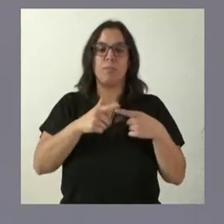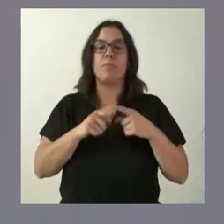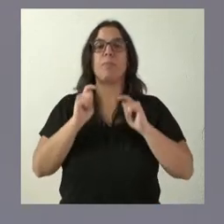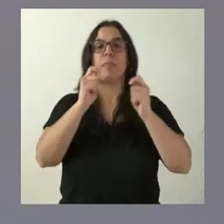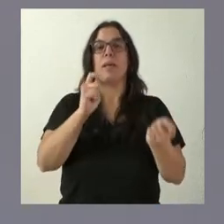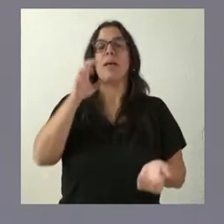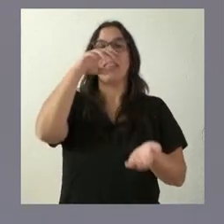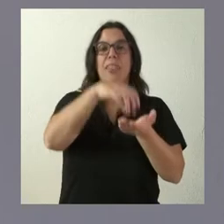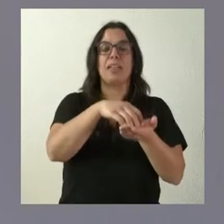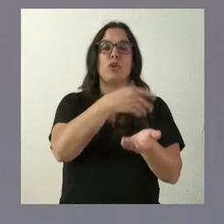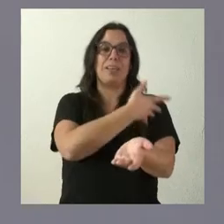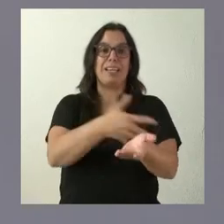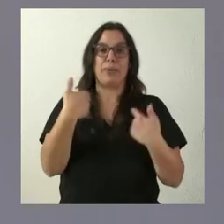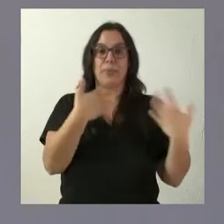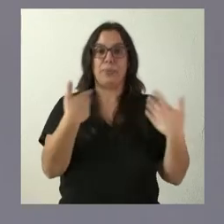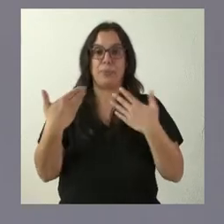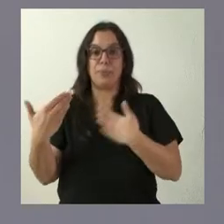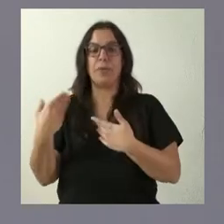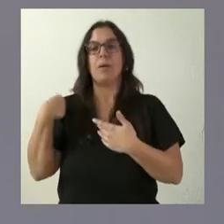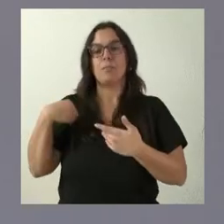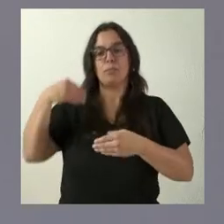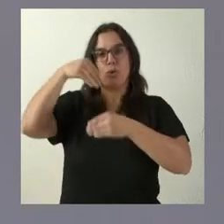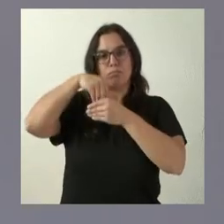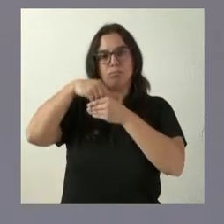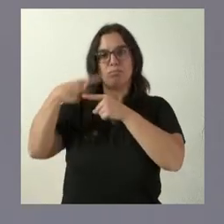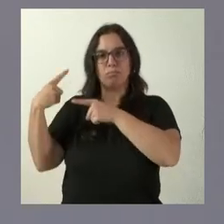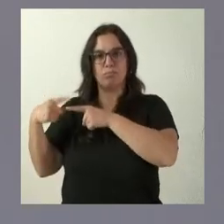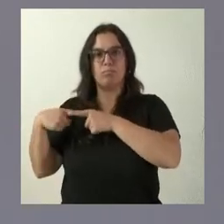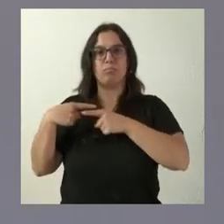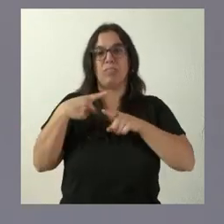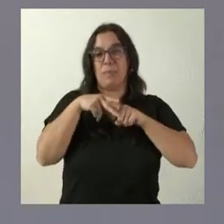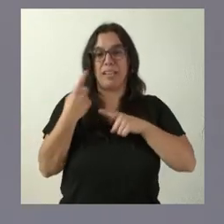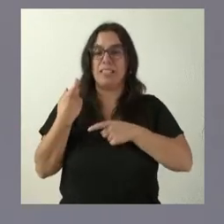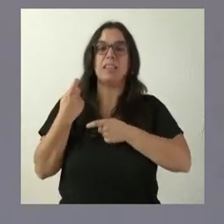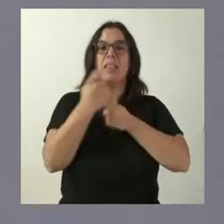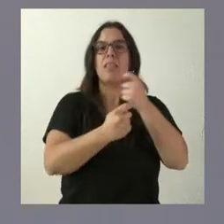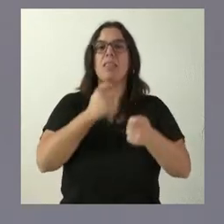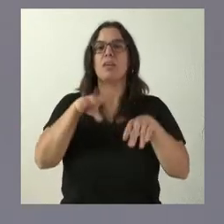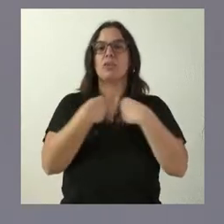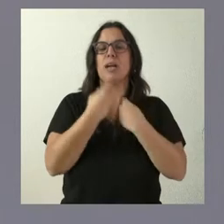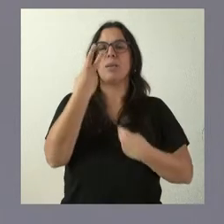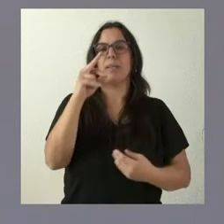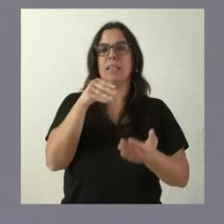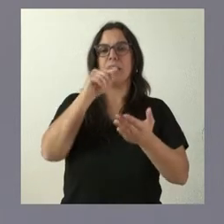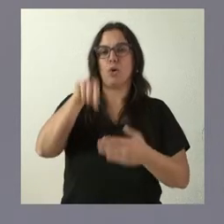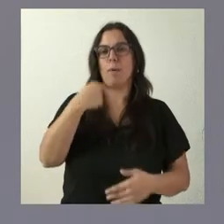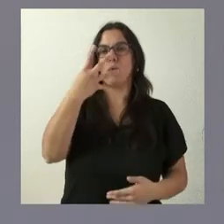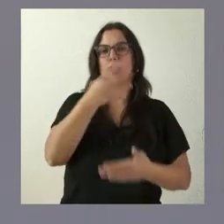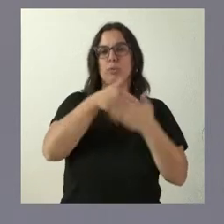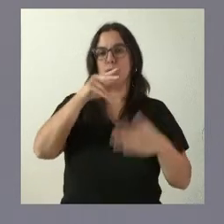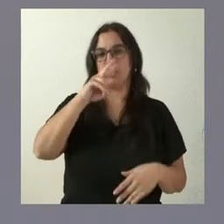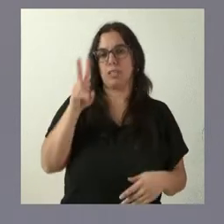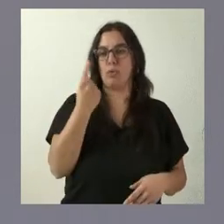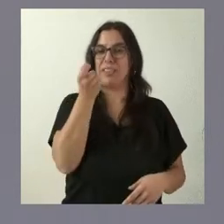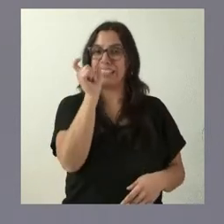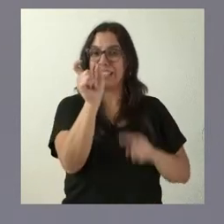Hemoterapa y Hemodonación del suministro de componentes sanguíneos y hemoderivados por un importe de 20,4 millones de euros. Tienen ustedes la cifra